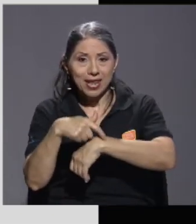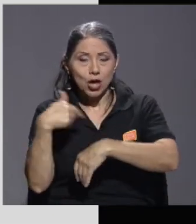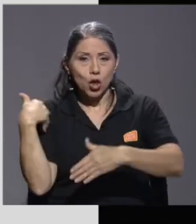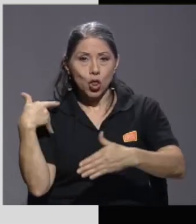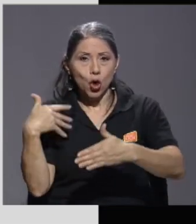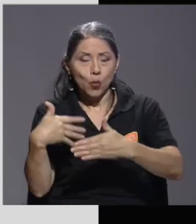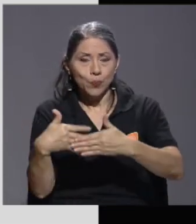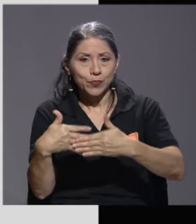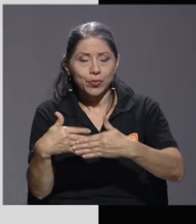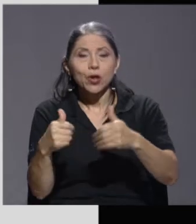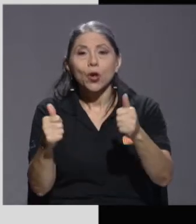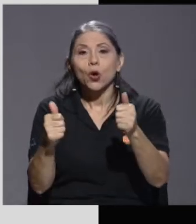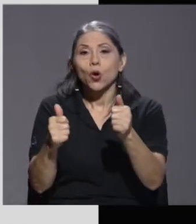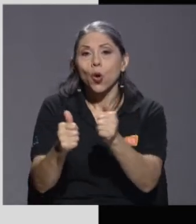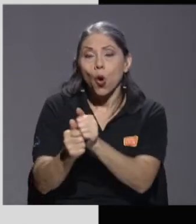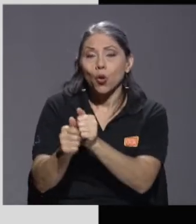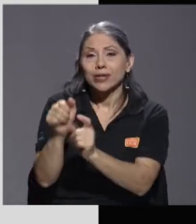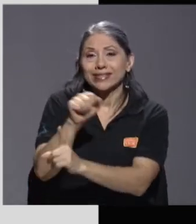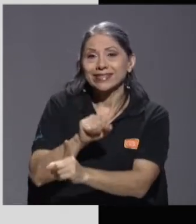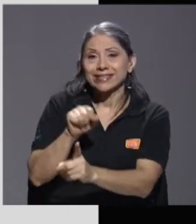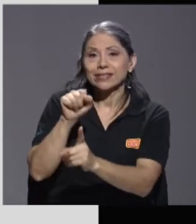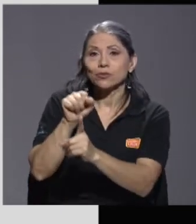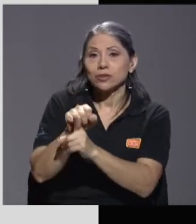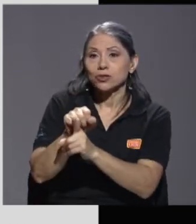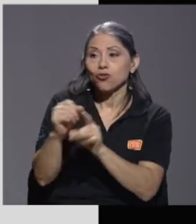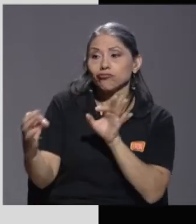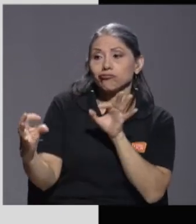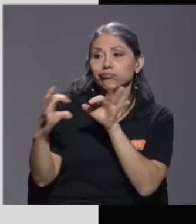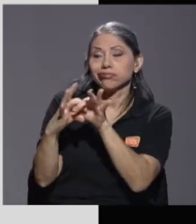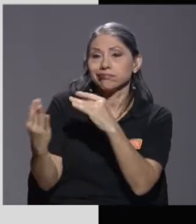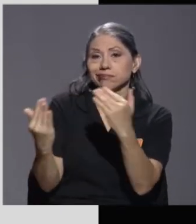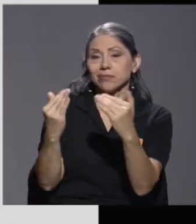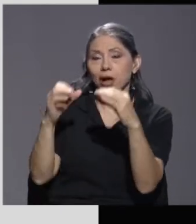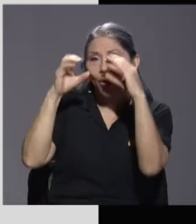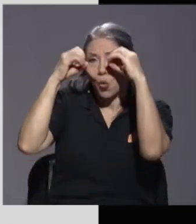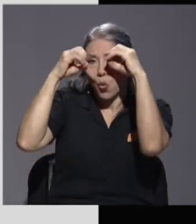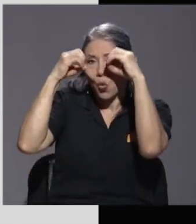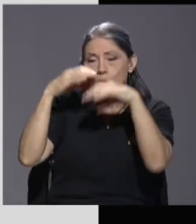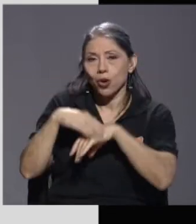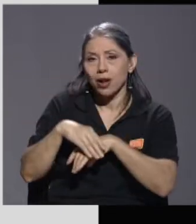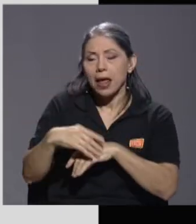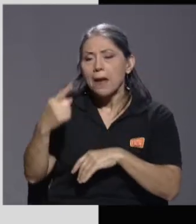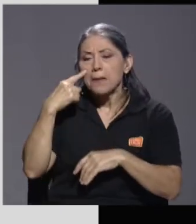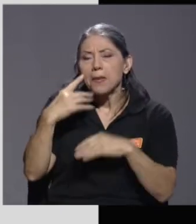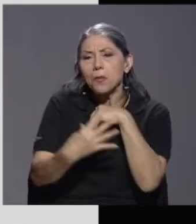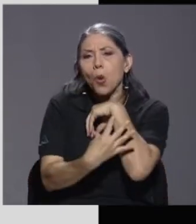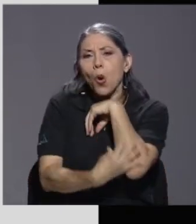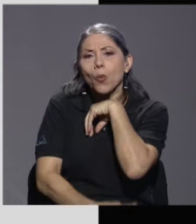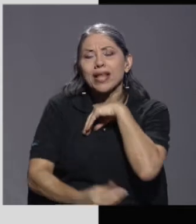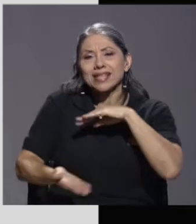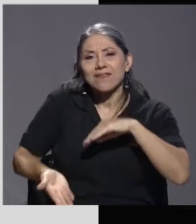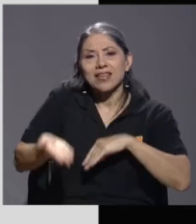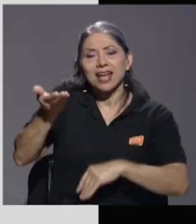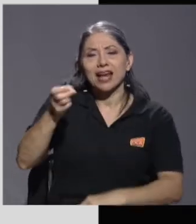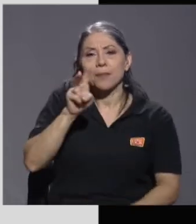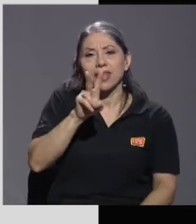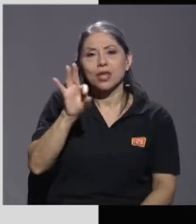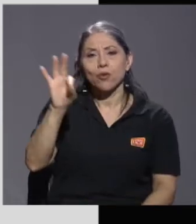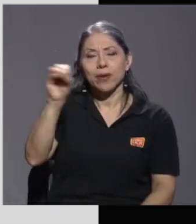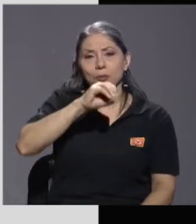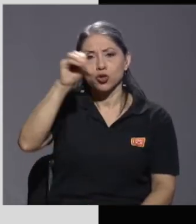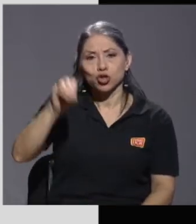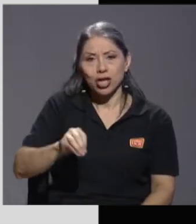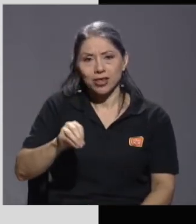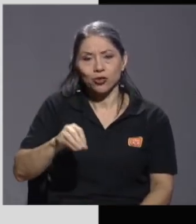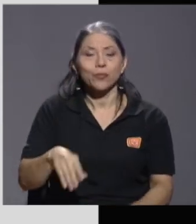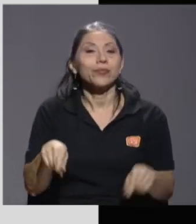Con el escenario de Google, estimábamos que la pobreza iba a llegar al 29%. Si tomamos en